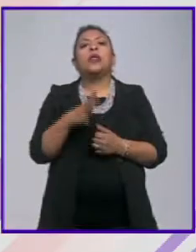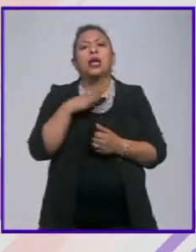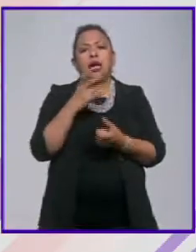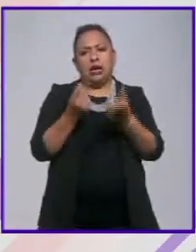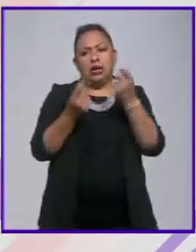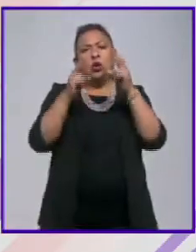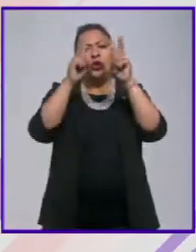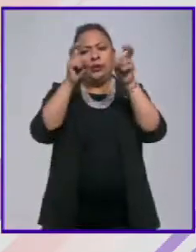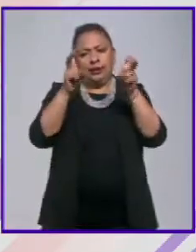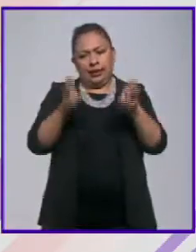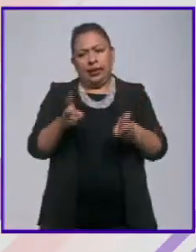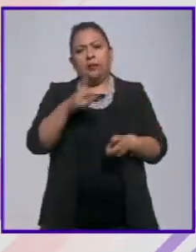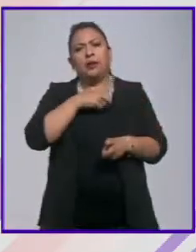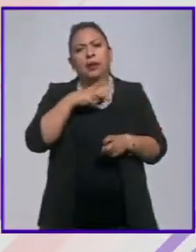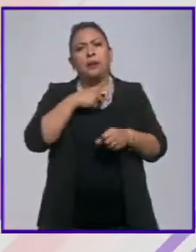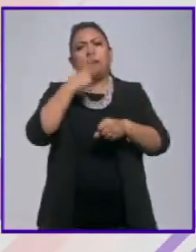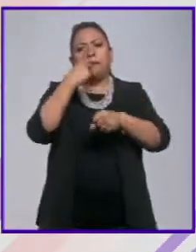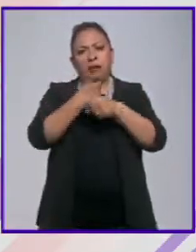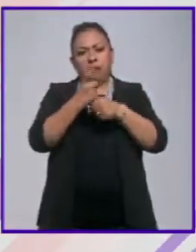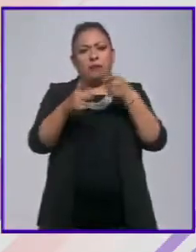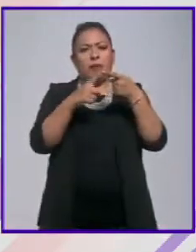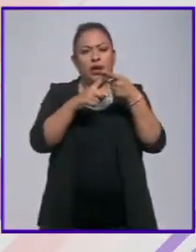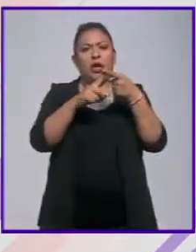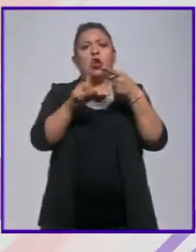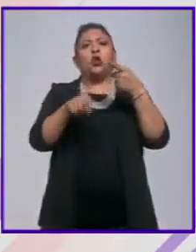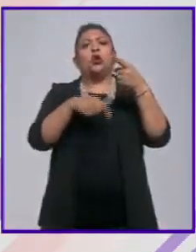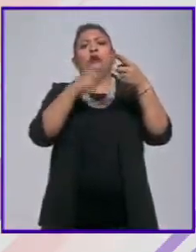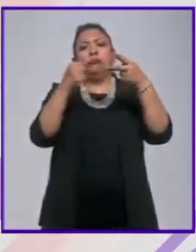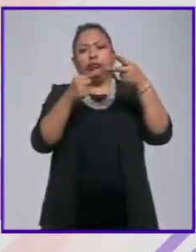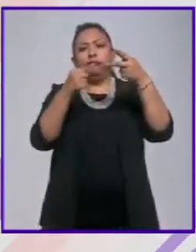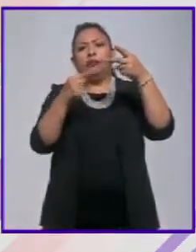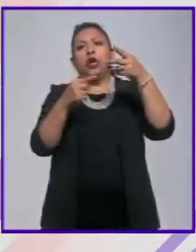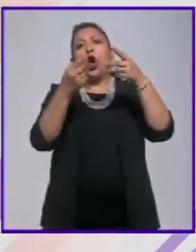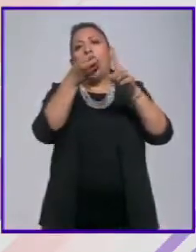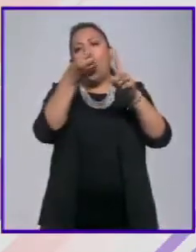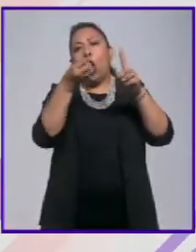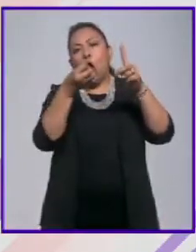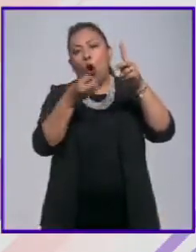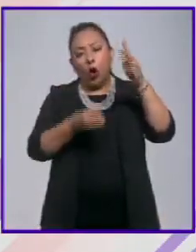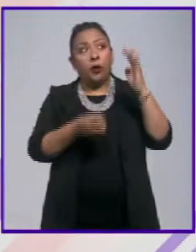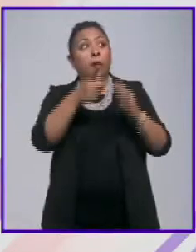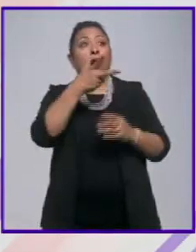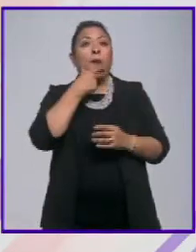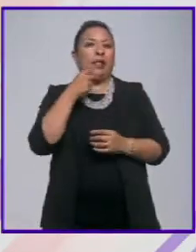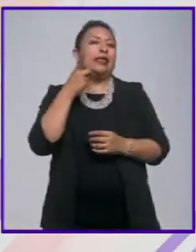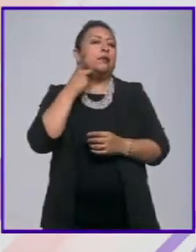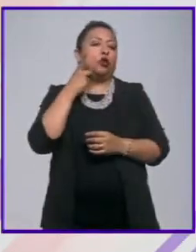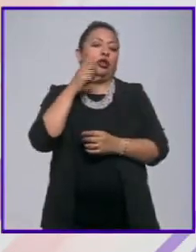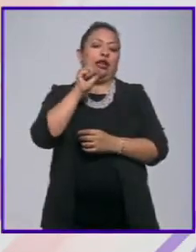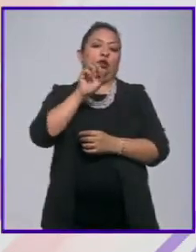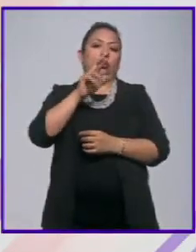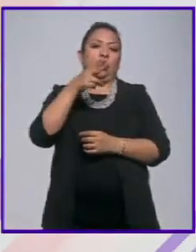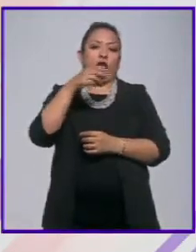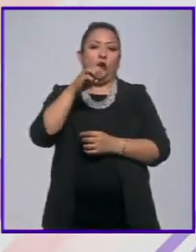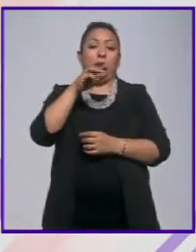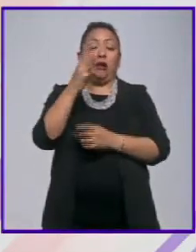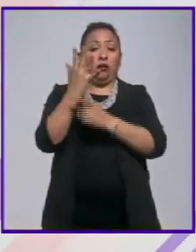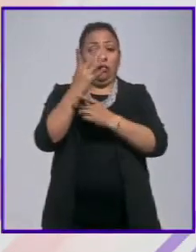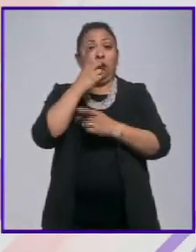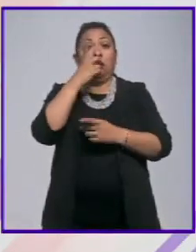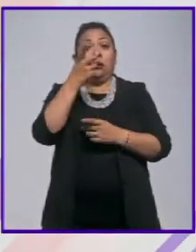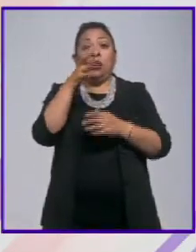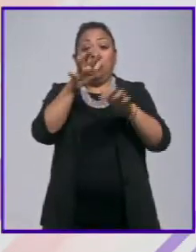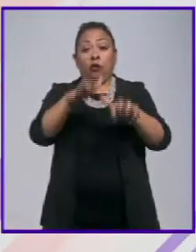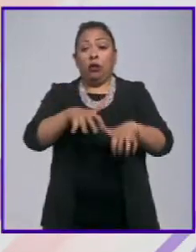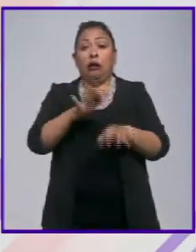algunos temas que tienen que ir primero tiene que pasar uno luego que pasar el otro y así el diputado Sergio Mayer ha dicho que este documento